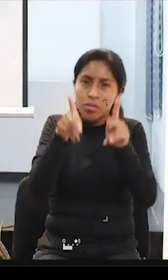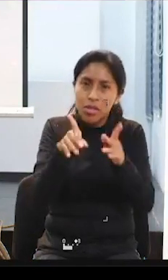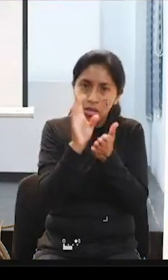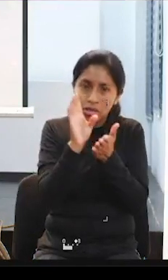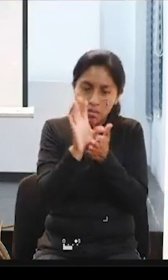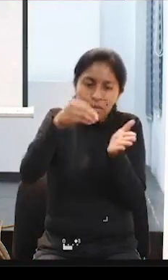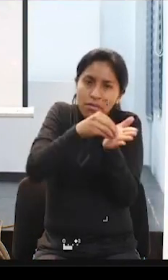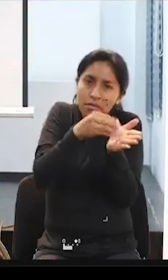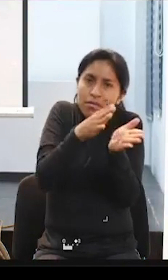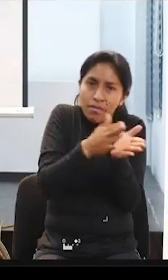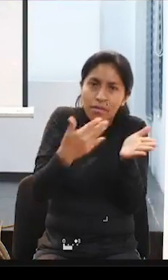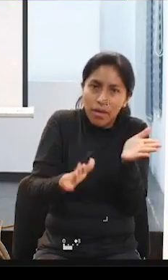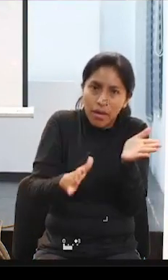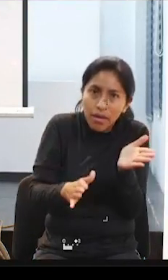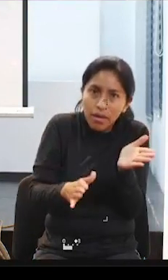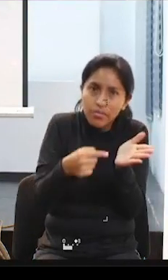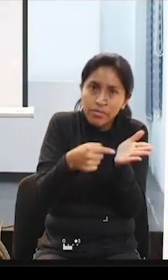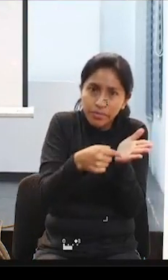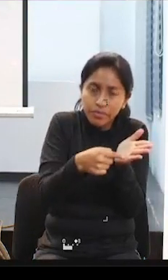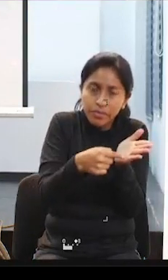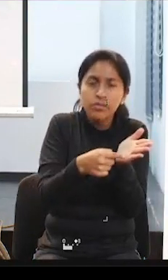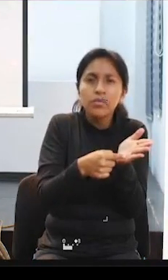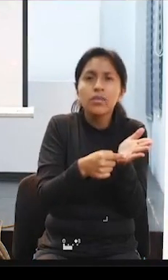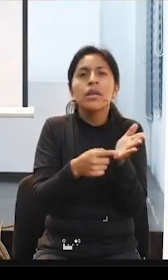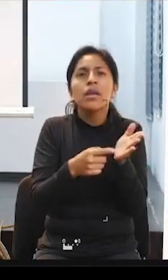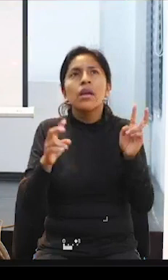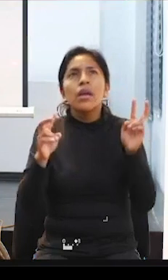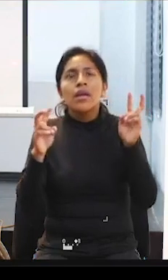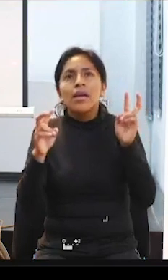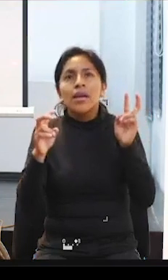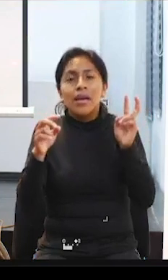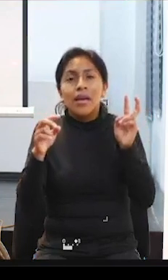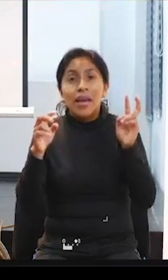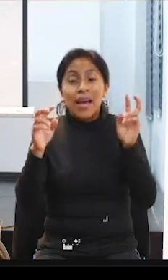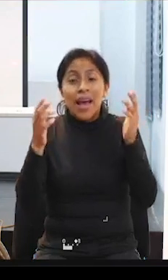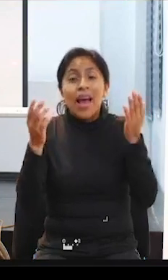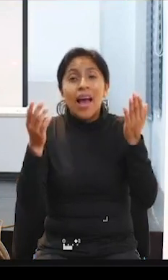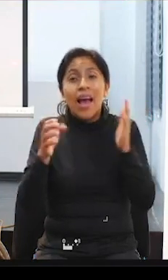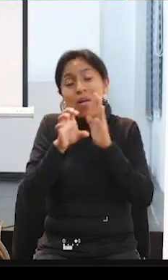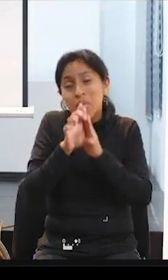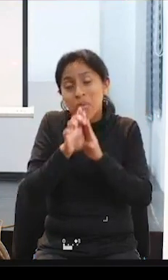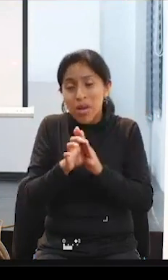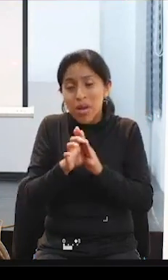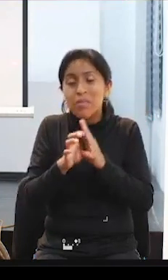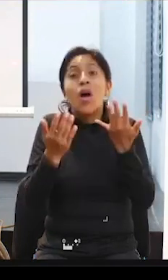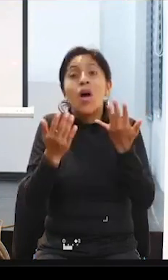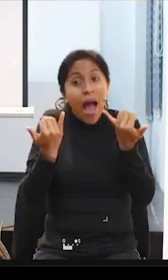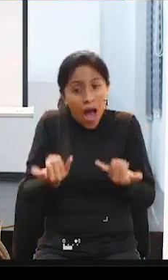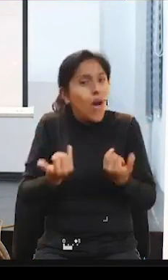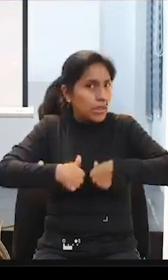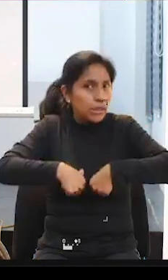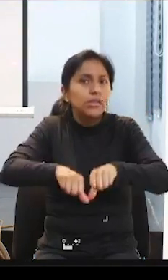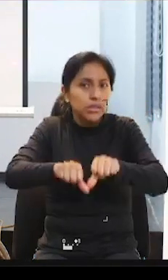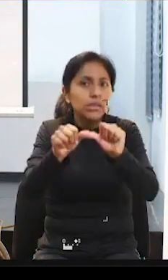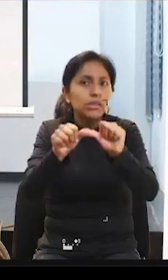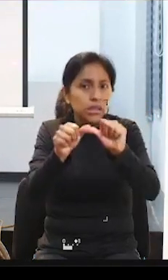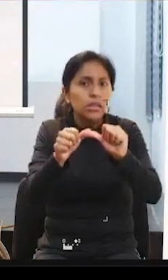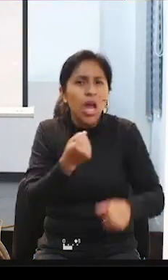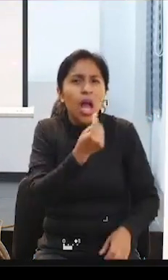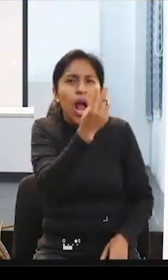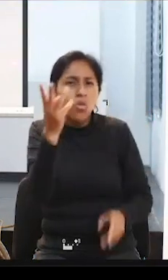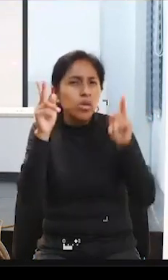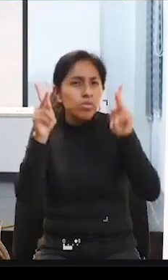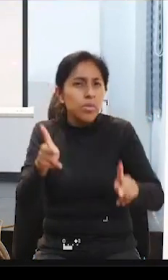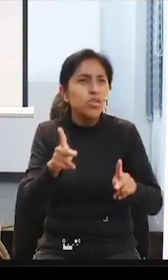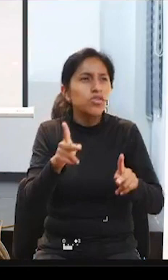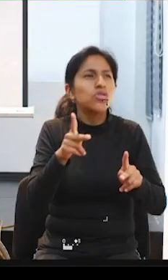Discapacidad, pero sobre un tema sobre el que existe aún algo de desconocimiento,